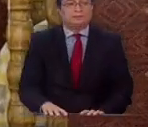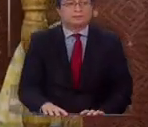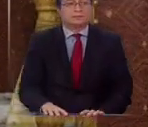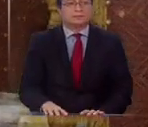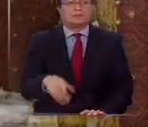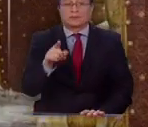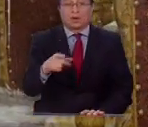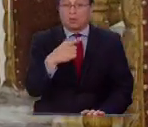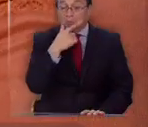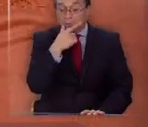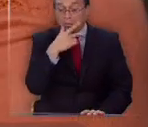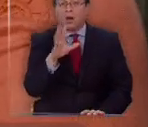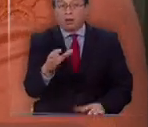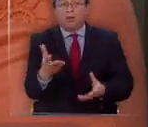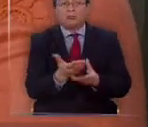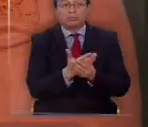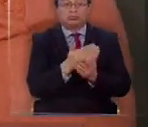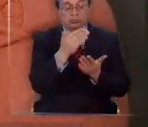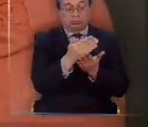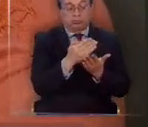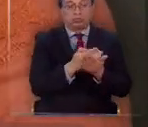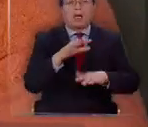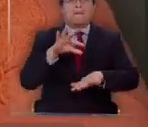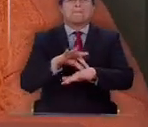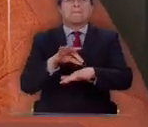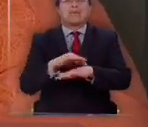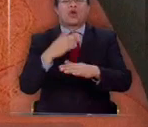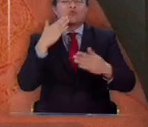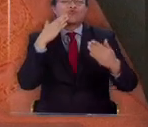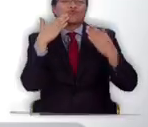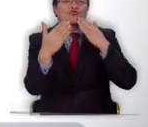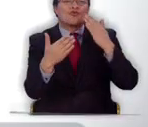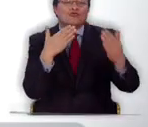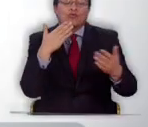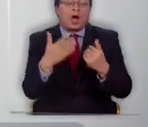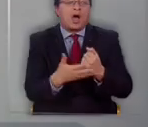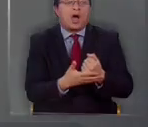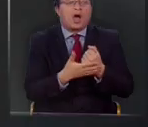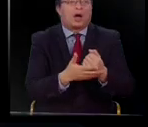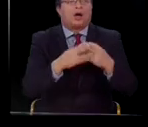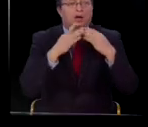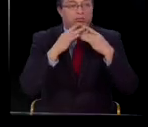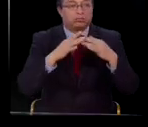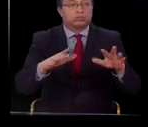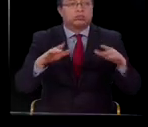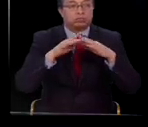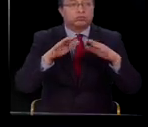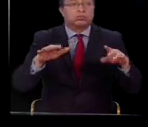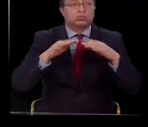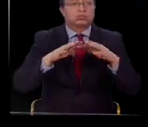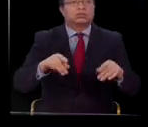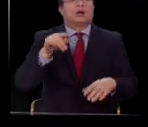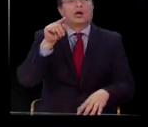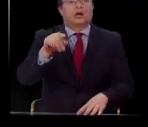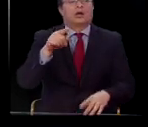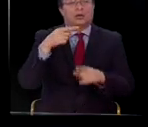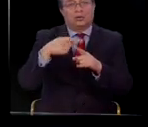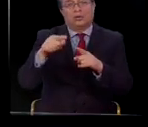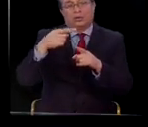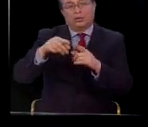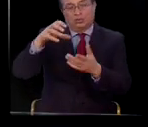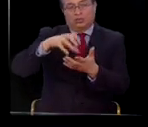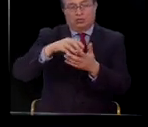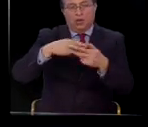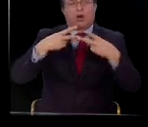Patricia no dudó en conservar esta lista de médicos solidarios, que circulaba profusamente por cadena en diversas plataformas